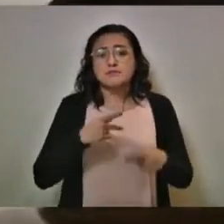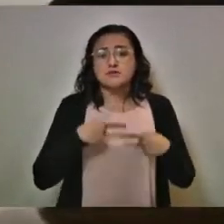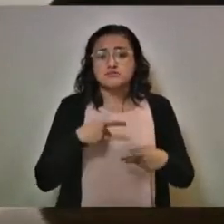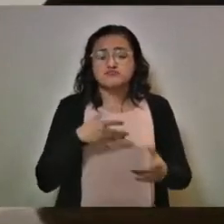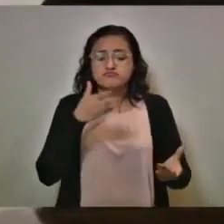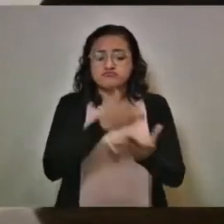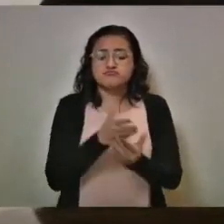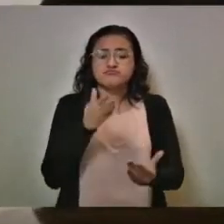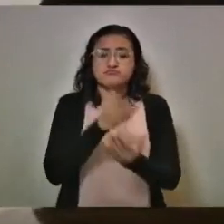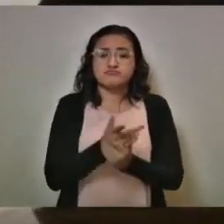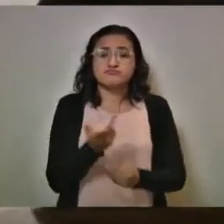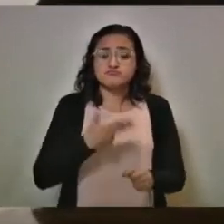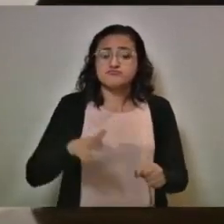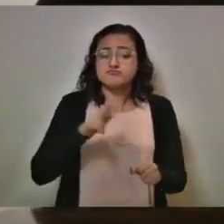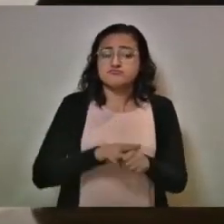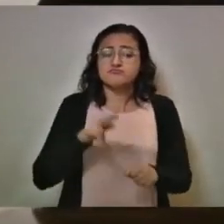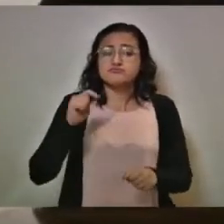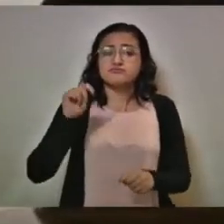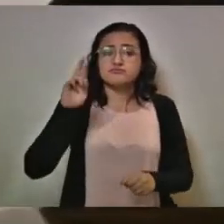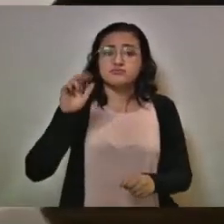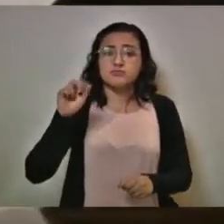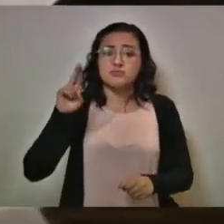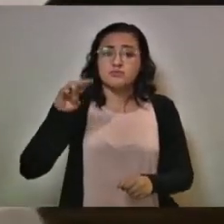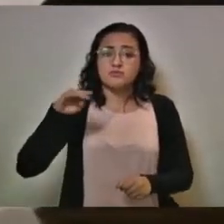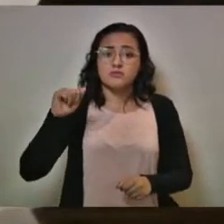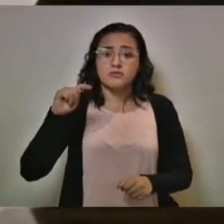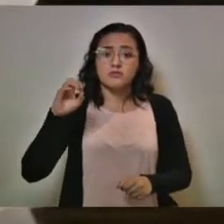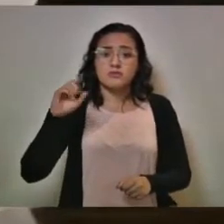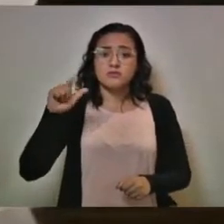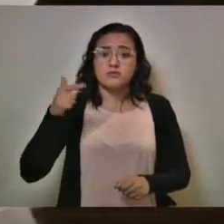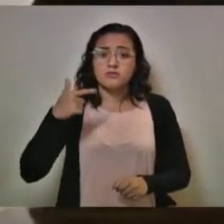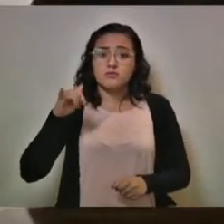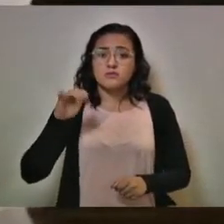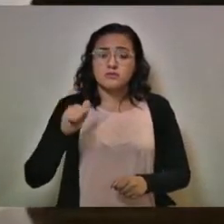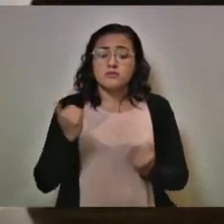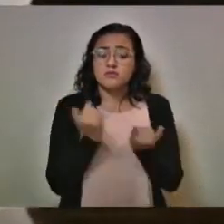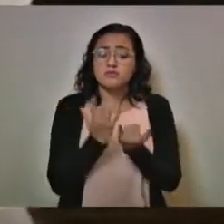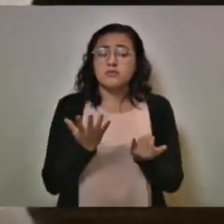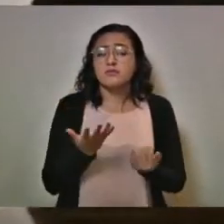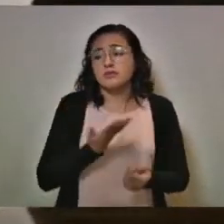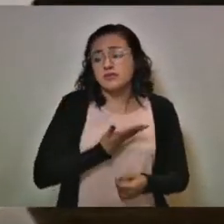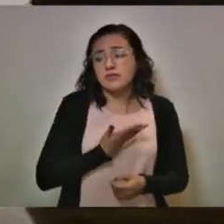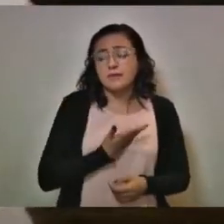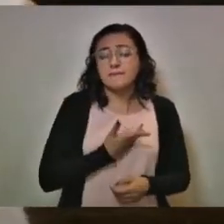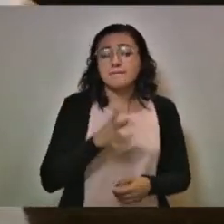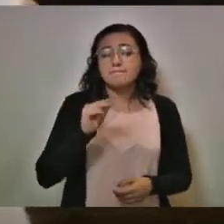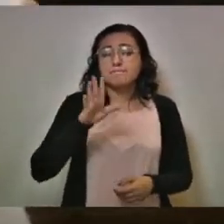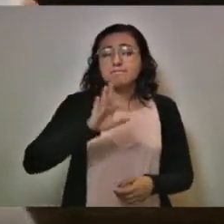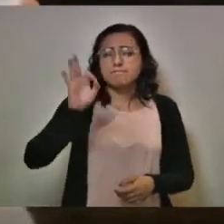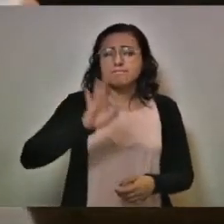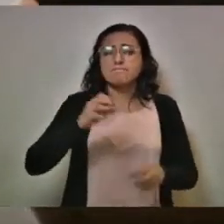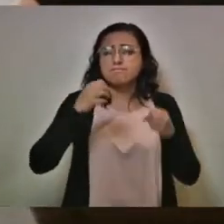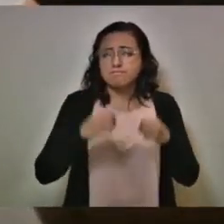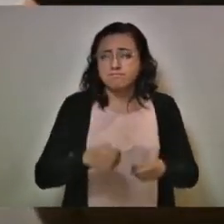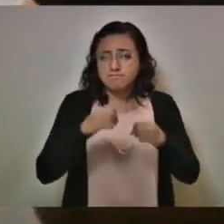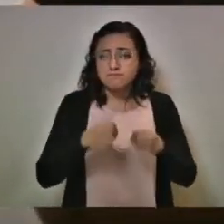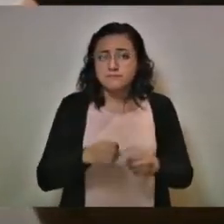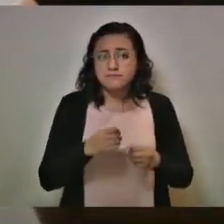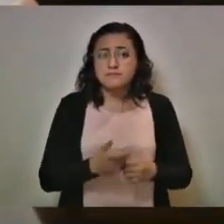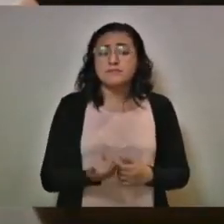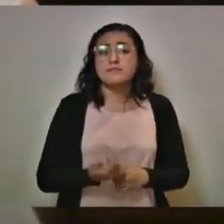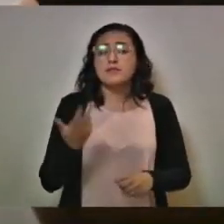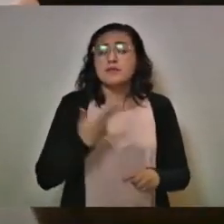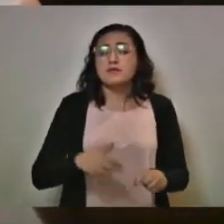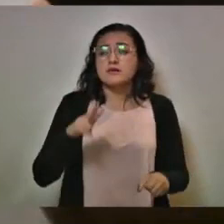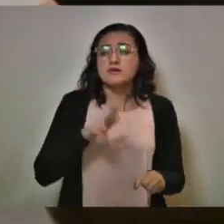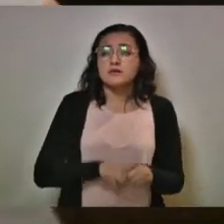En el hospital de traumatología, tenemos también alrededor del 85% de ocupación. En el